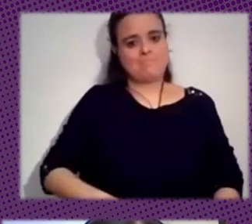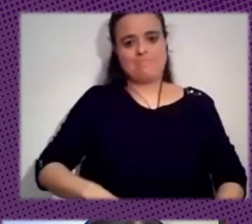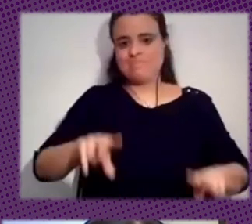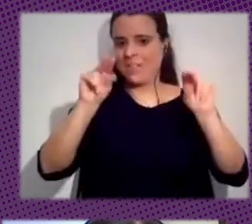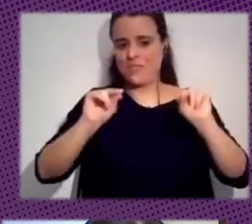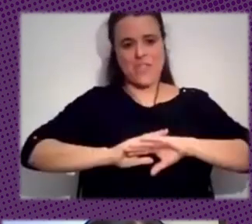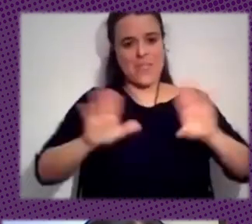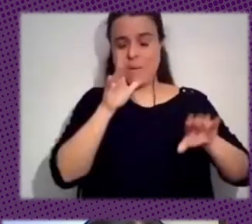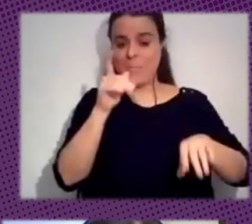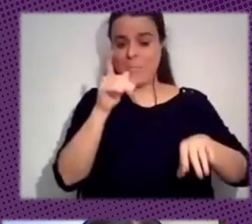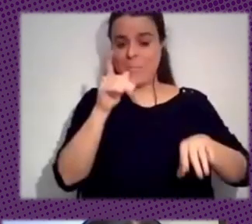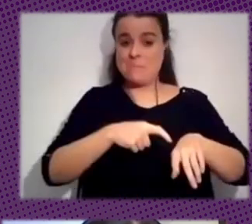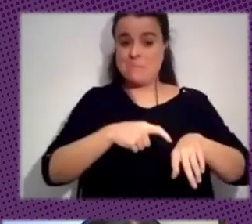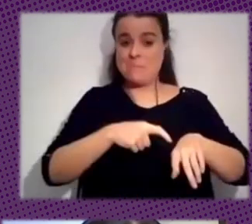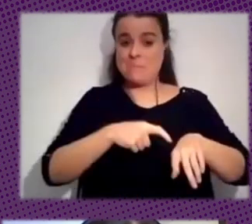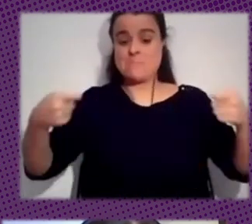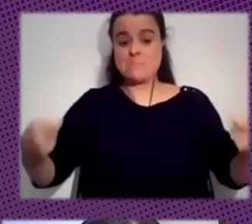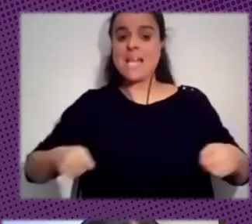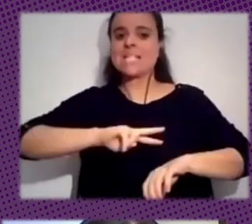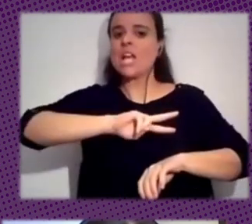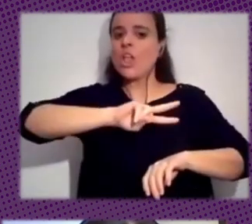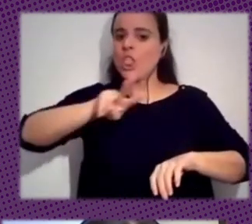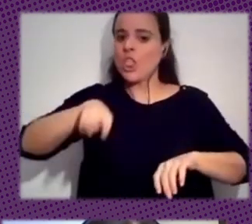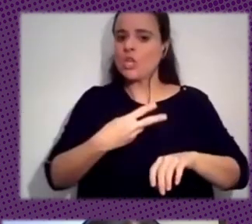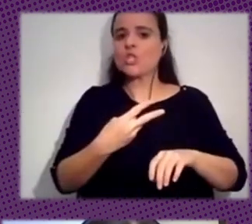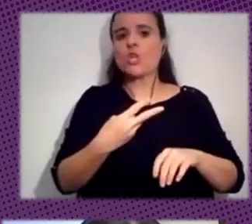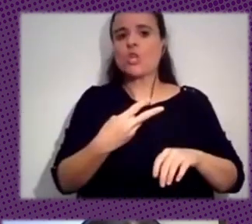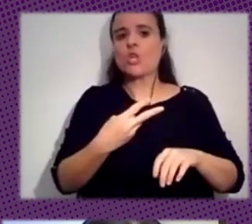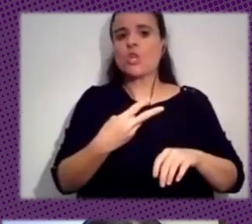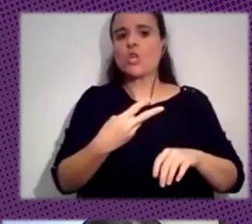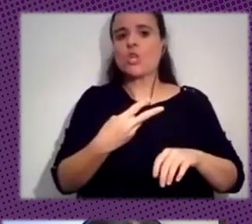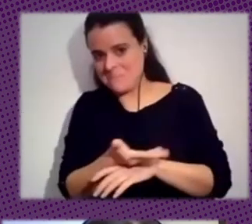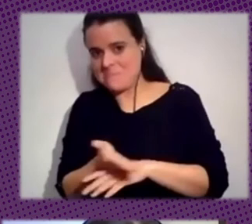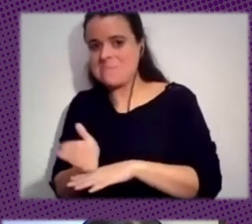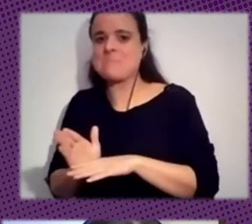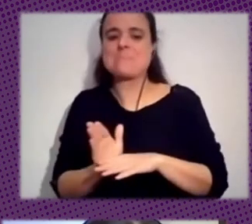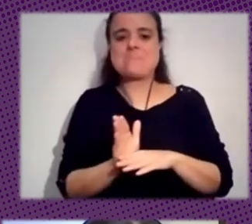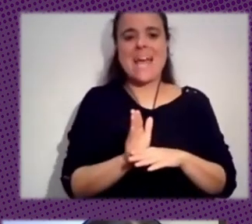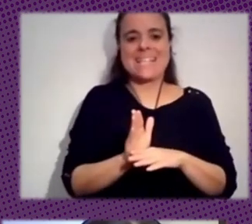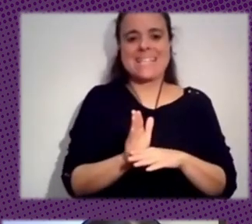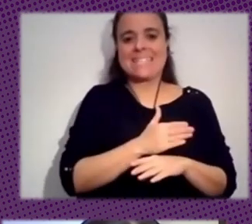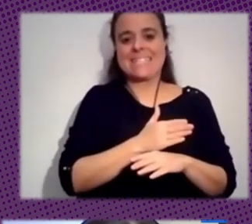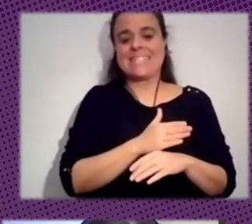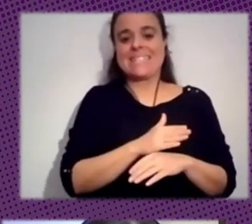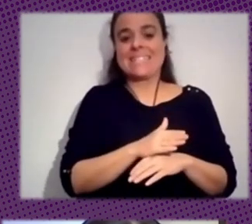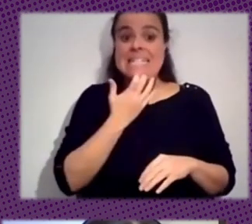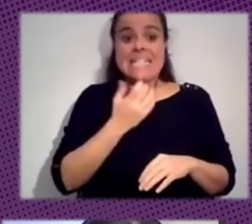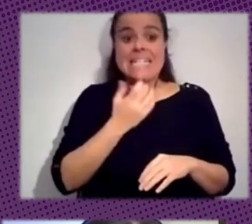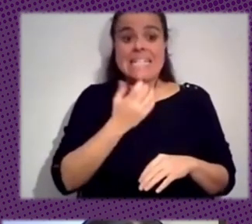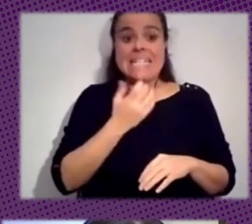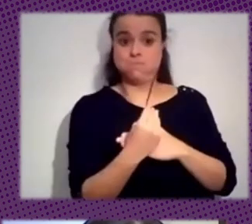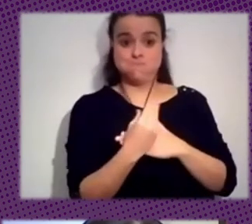un poquillo de tiempo ya llevamos dos horas y largas y es más de la hora y media del grupo de trabajo si no nos van a echar la boca muchas gracias